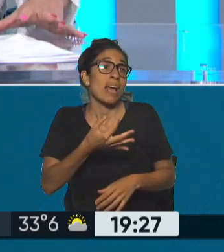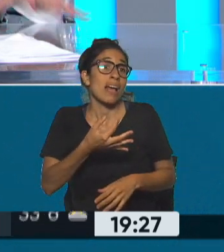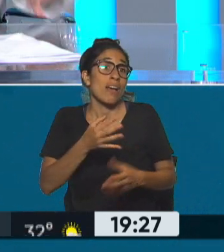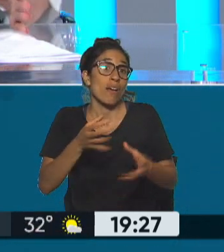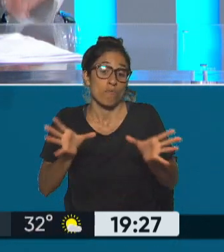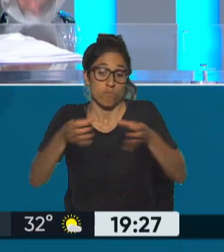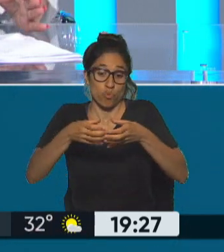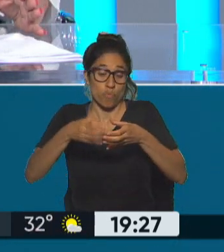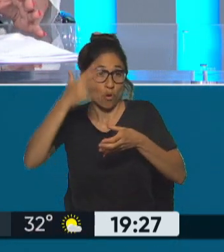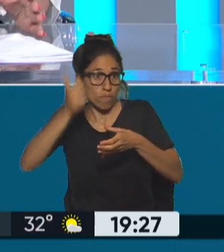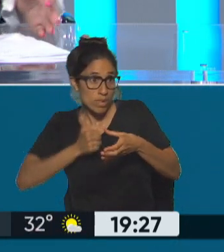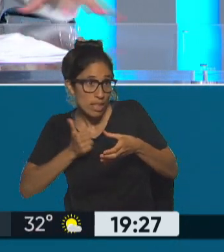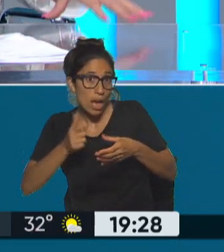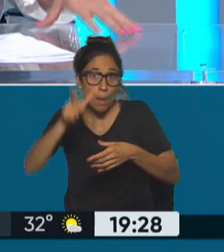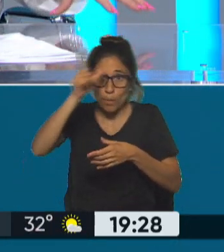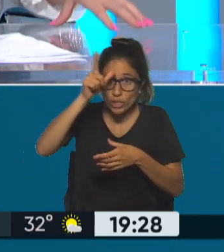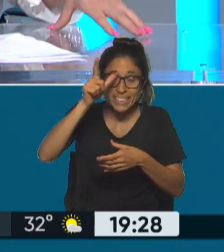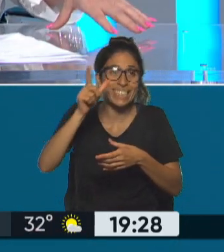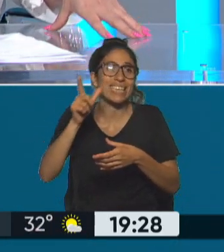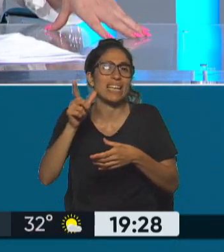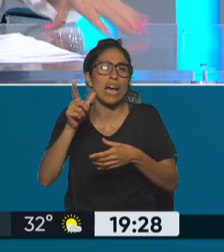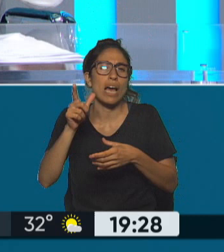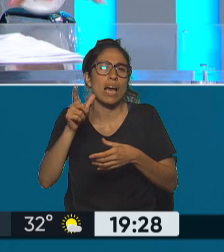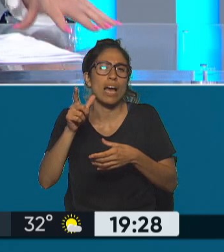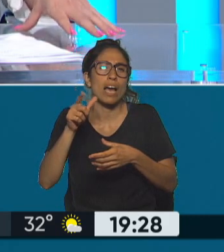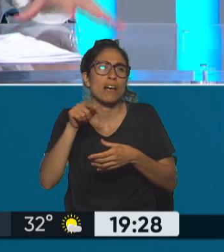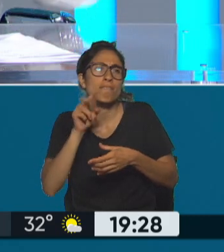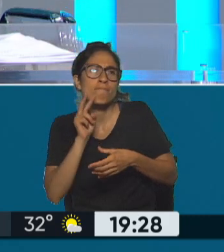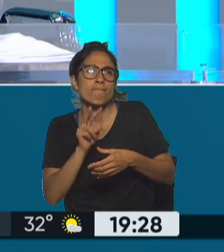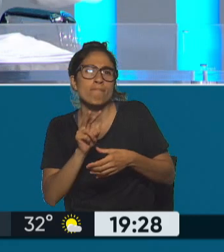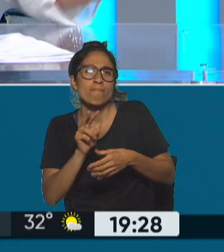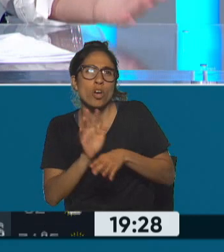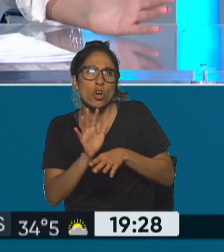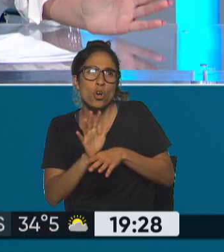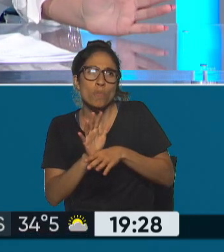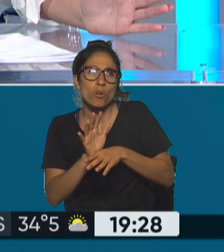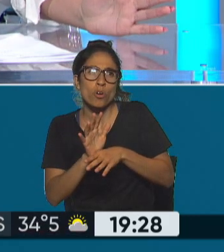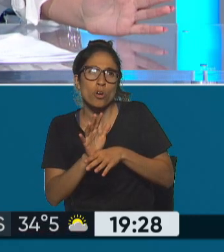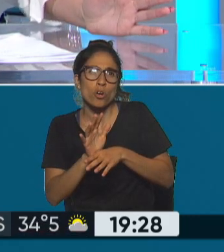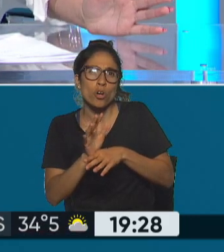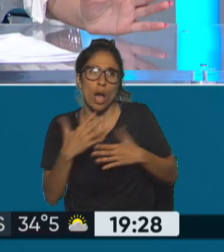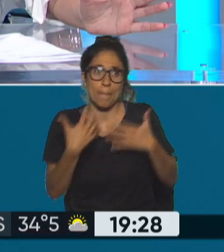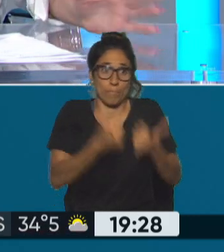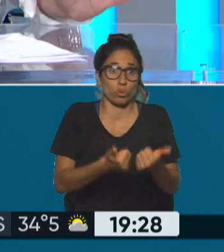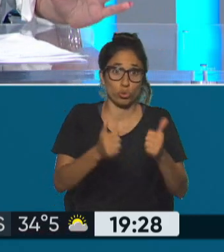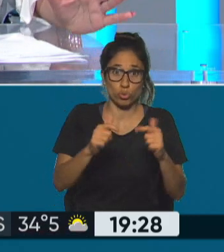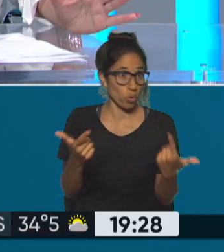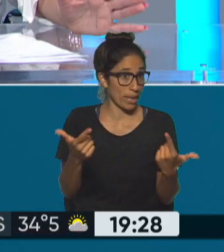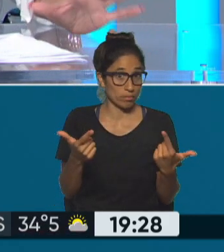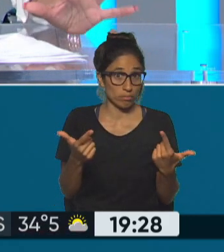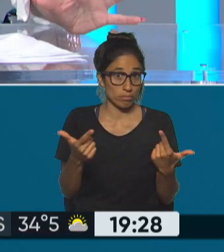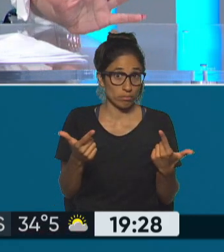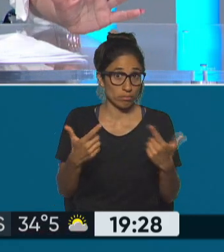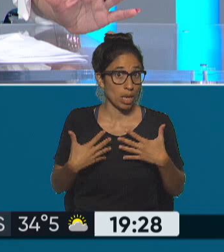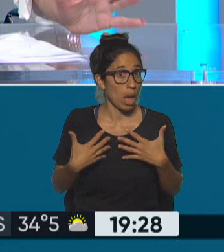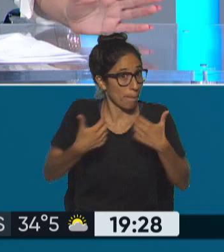fuerzas armadas si finalmente apoyan por ejemplo una medida como esta para hablar de el temor a que por ejemplo se ha destituido Lula da Silva yo creo que